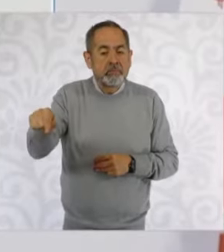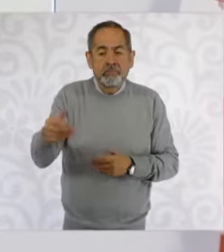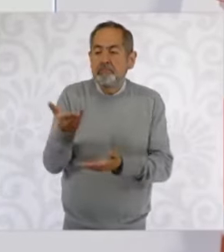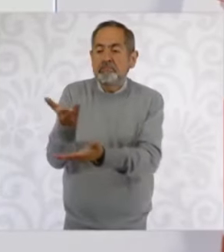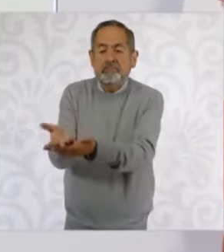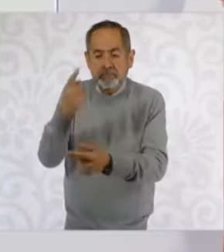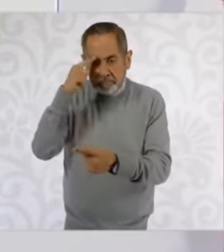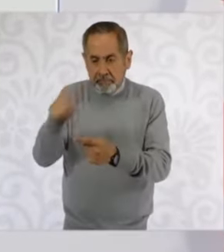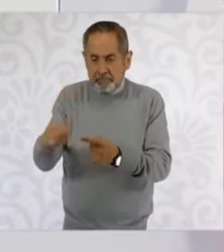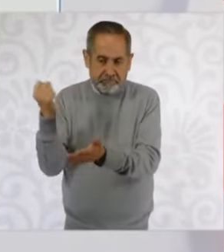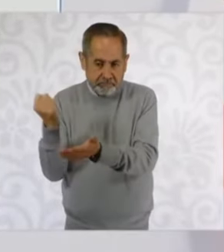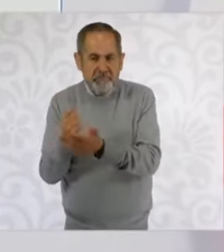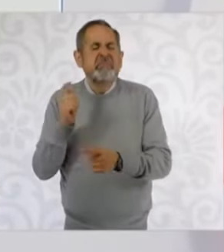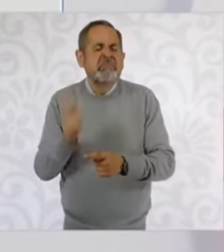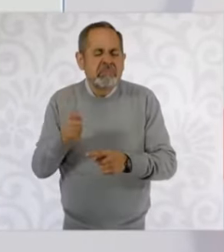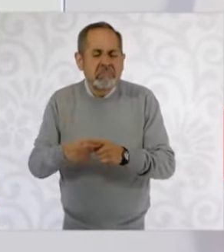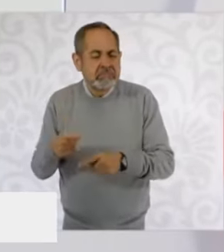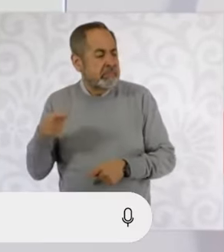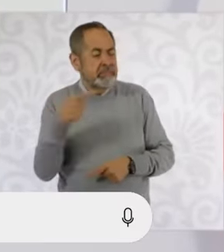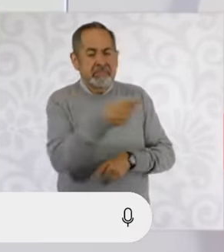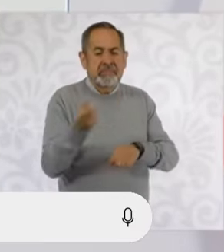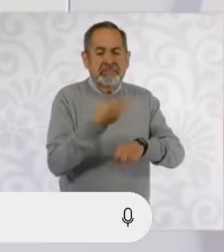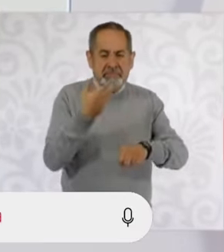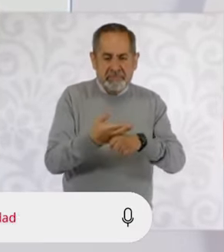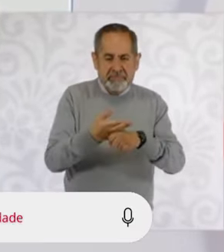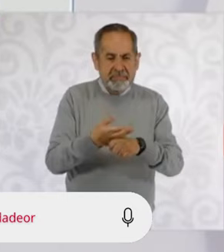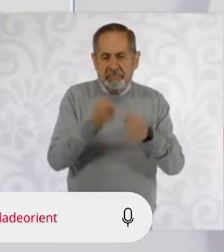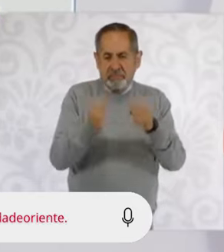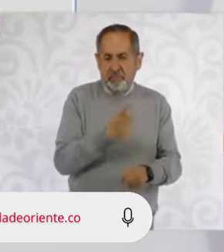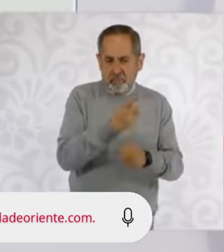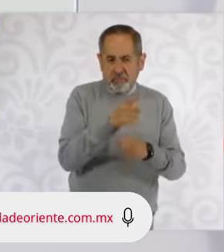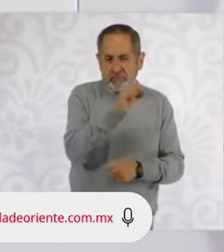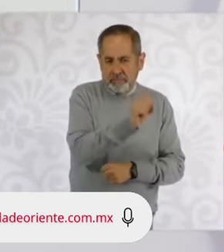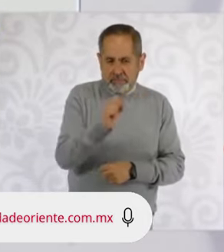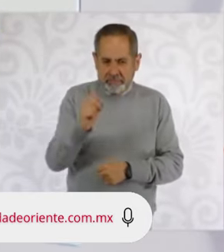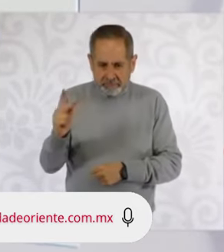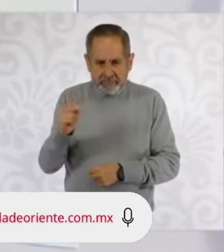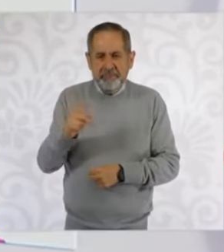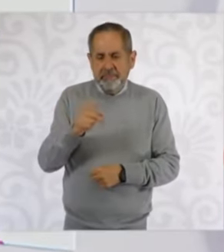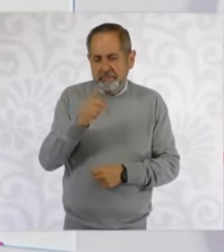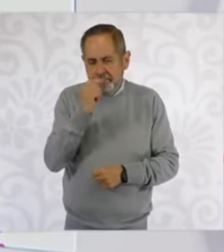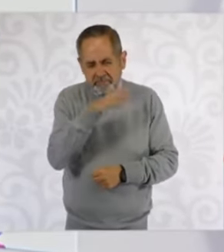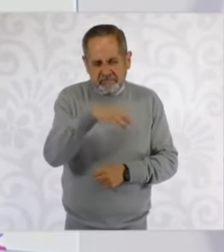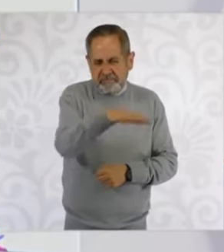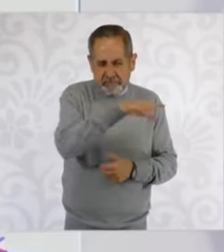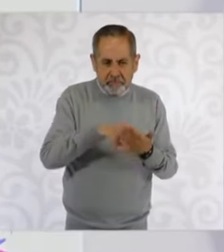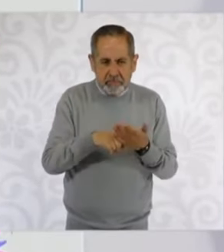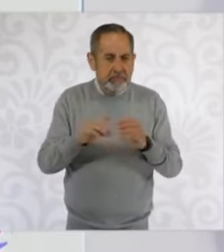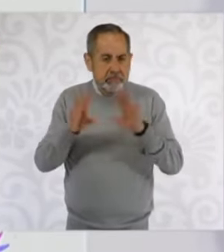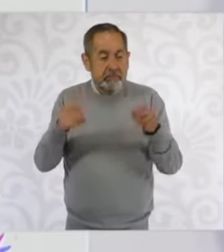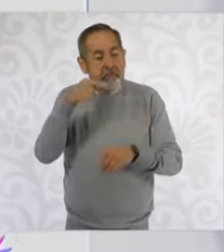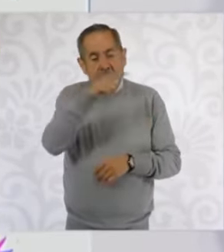posibilidad a la Secretaría de Seguridad Ciudadana, que ya la tiene en los hechos, pero no quedó clara en la Constitución para hacer